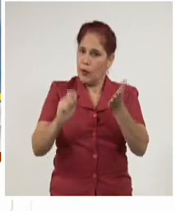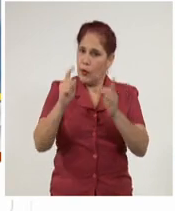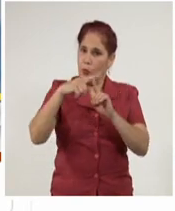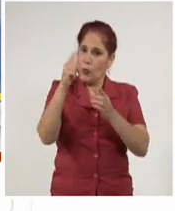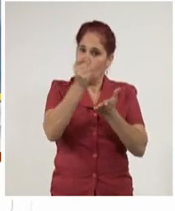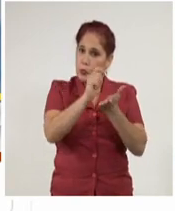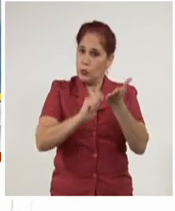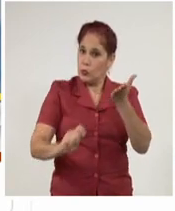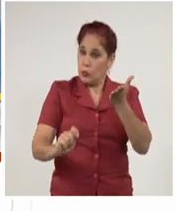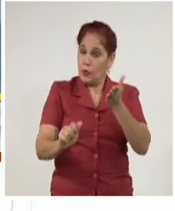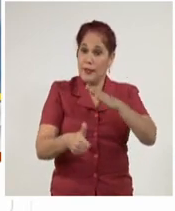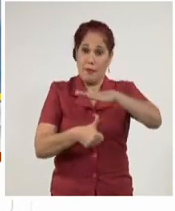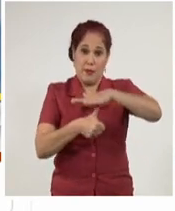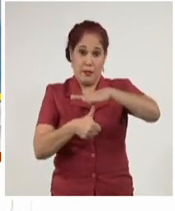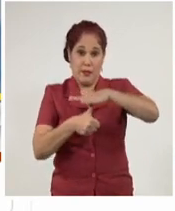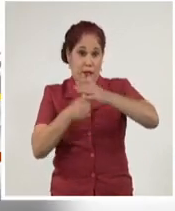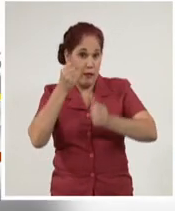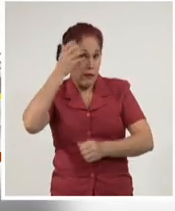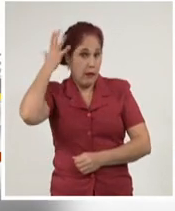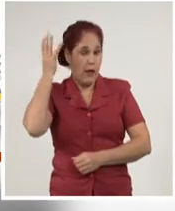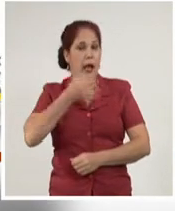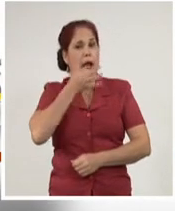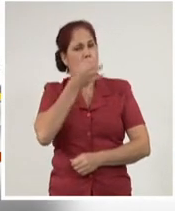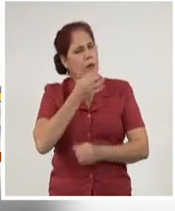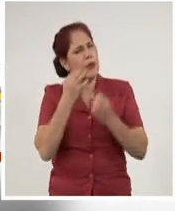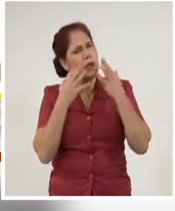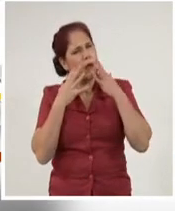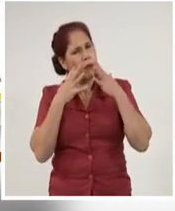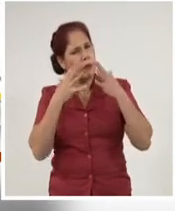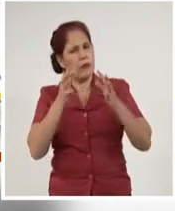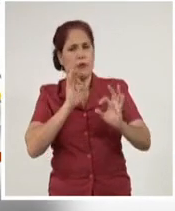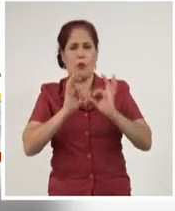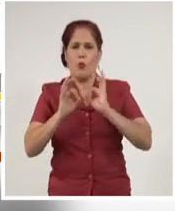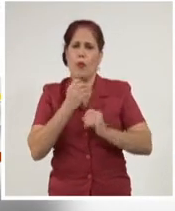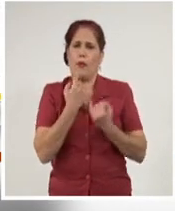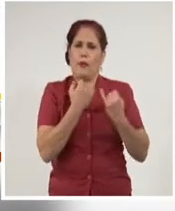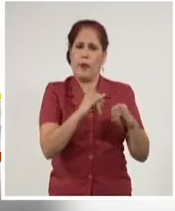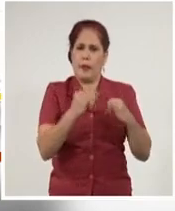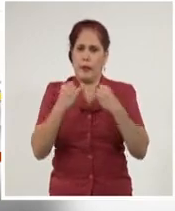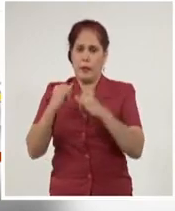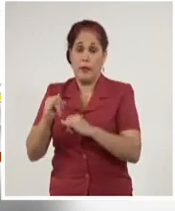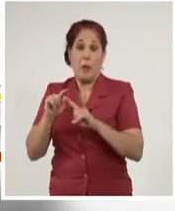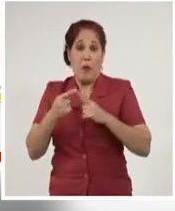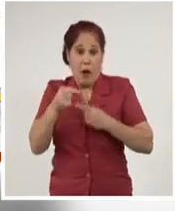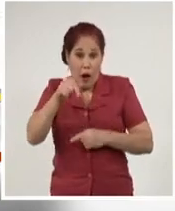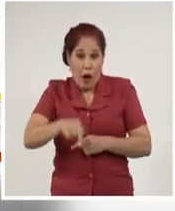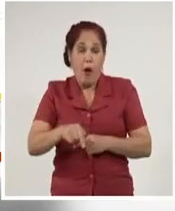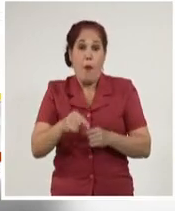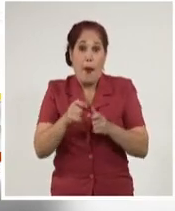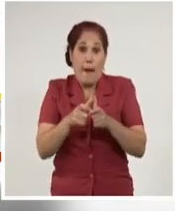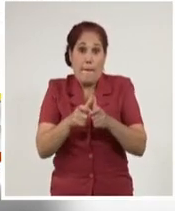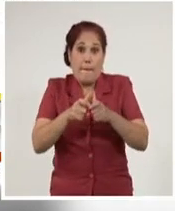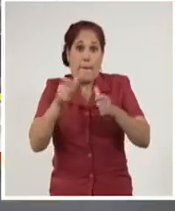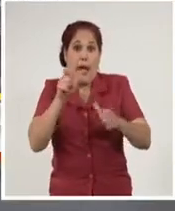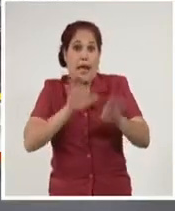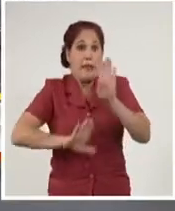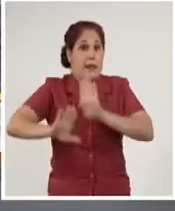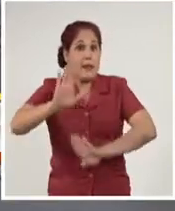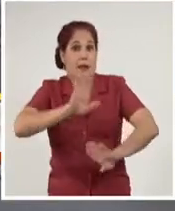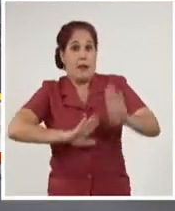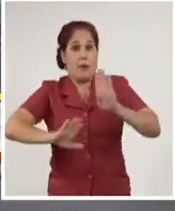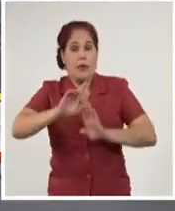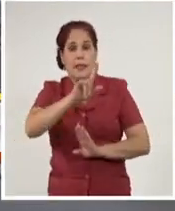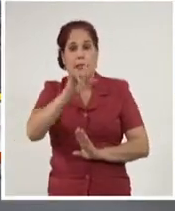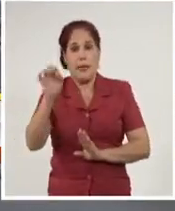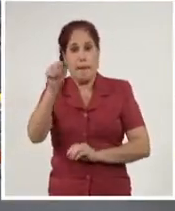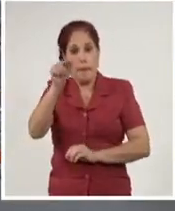Twitter, el jefe de Estado reconoció la importancia del autocuidado cuando el país lidera el Índice Mundial de Inmunización por cada 100